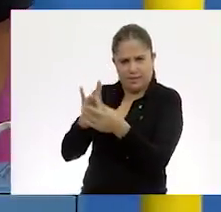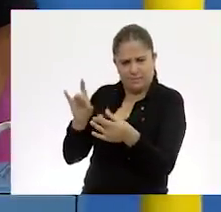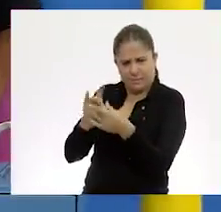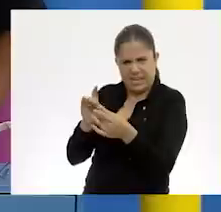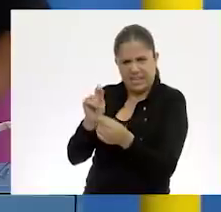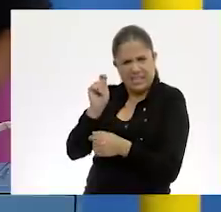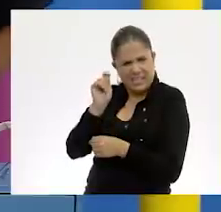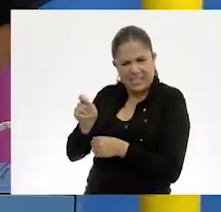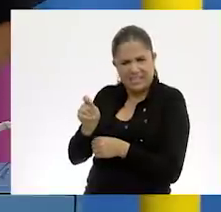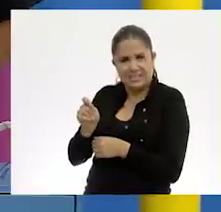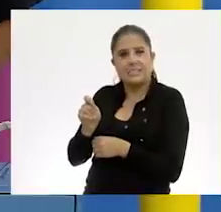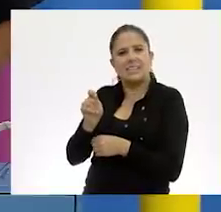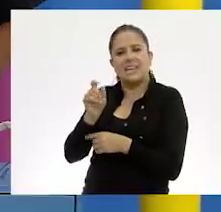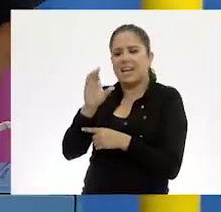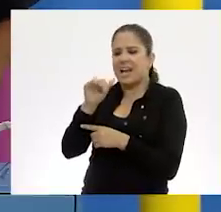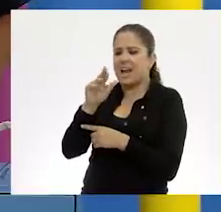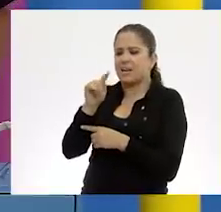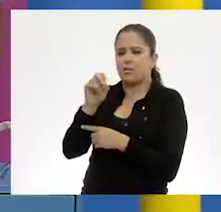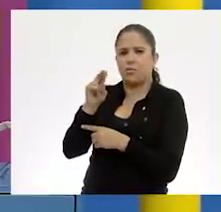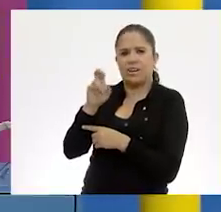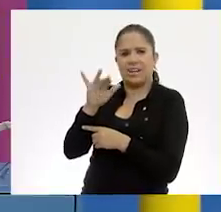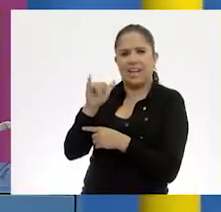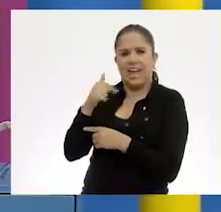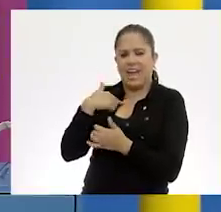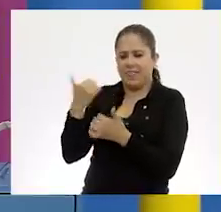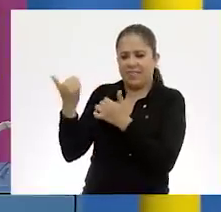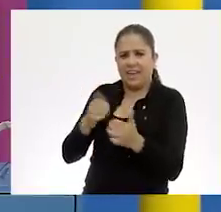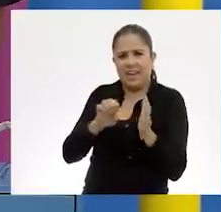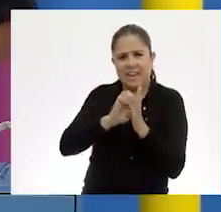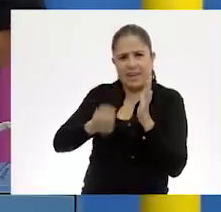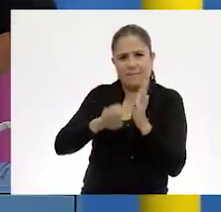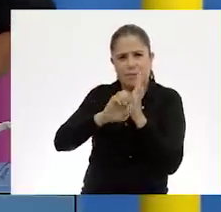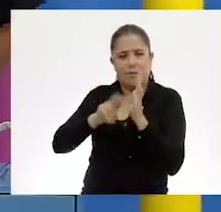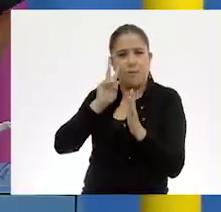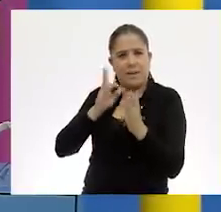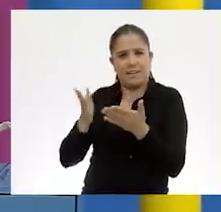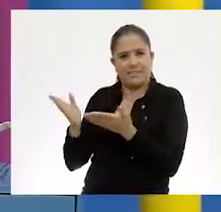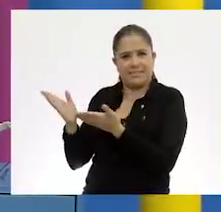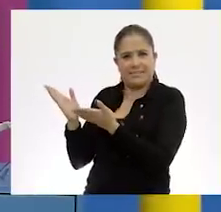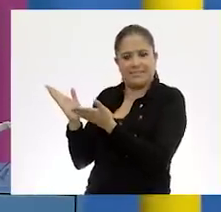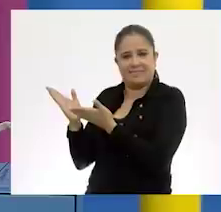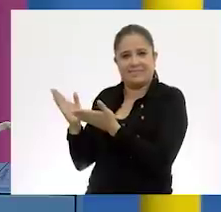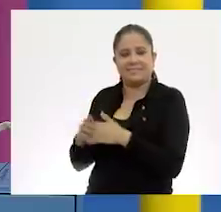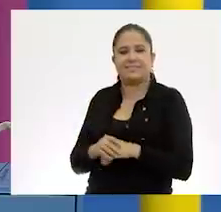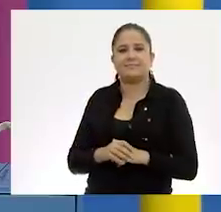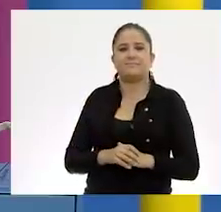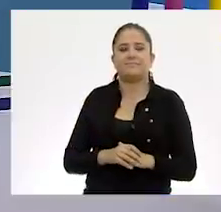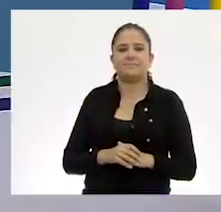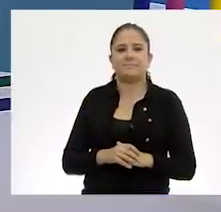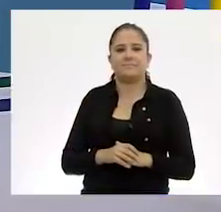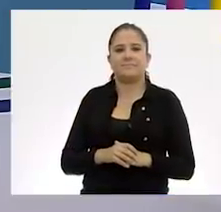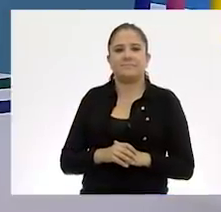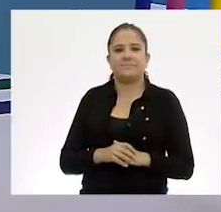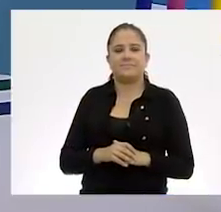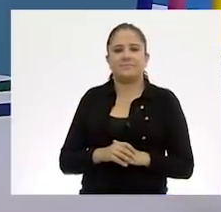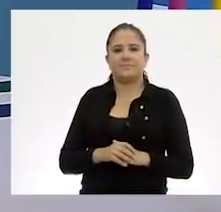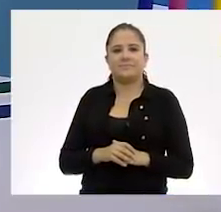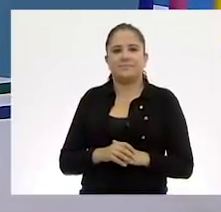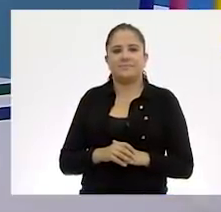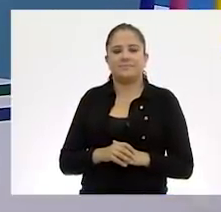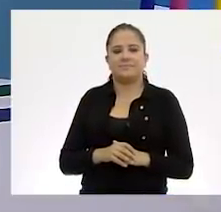de qué va la cartonería y traje algunos ejemplos que me gustaría que pudieran. Gracias. Tomar. Mira.